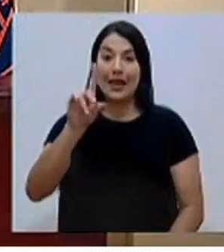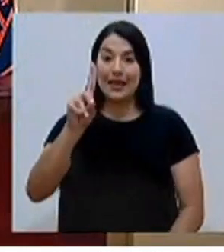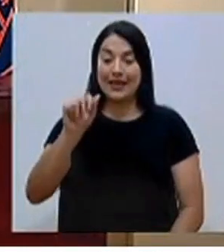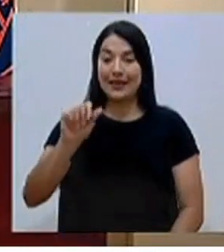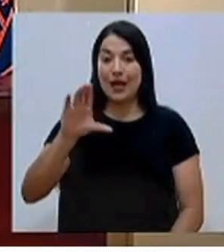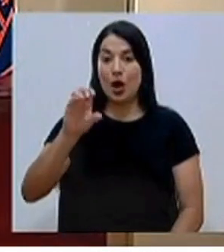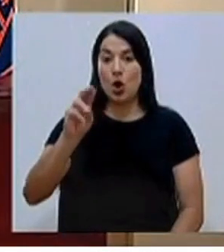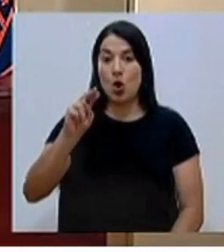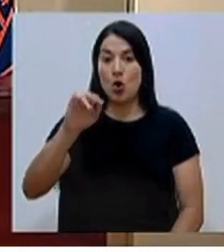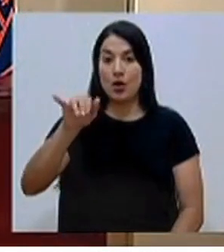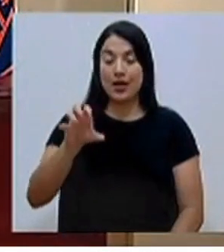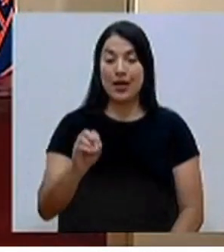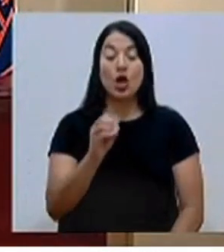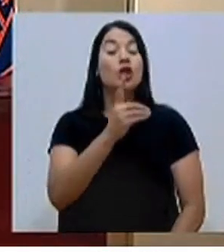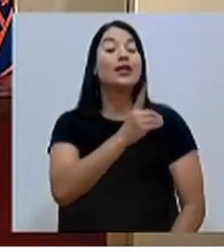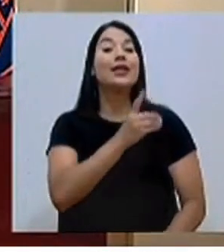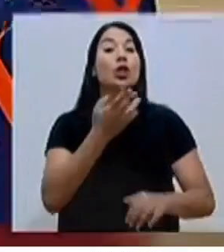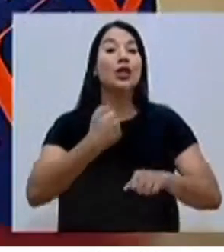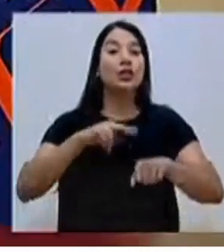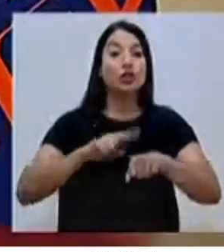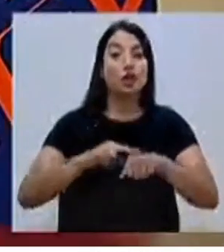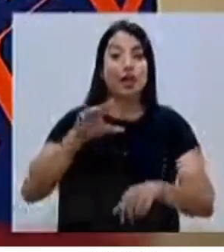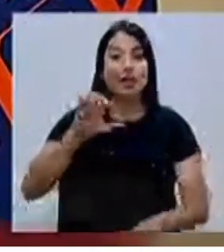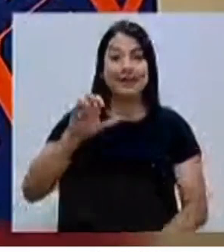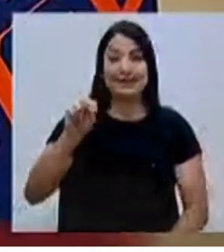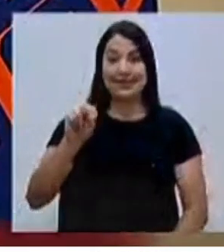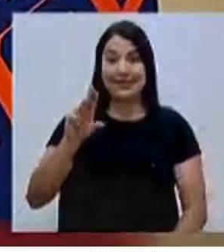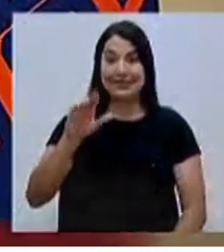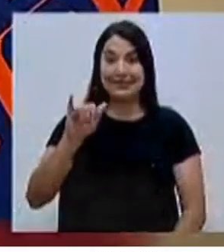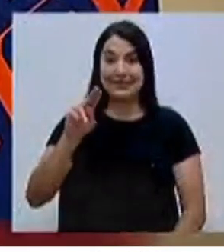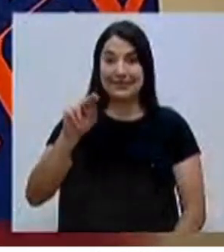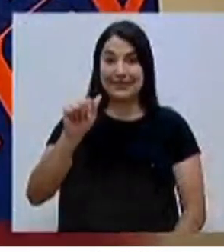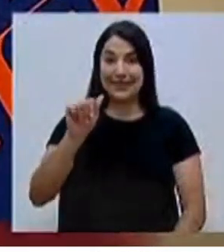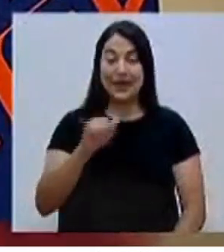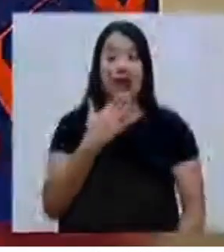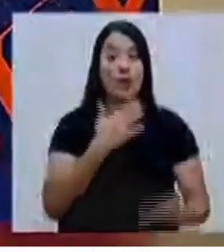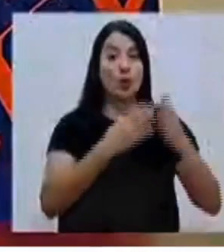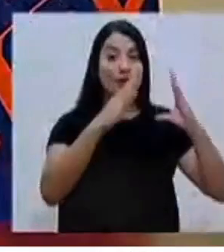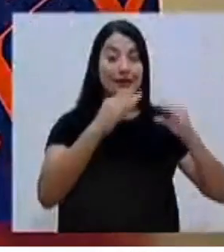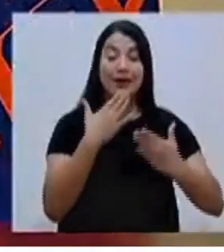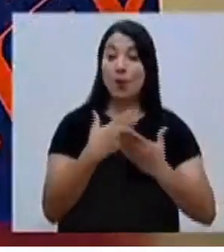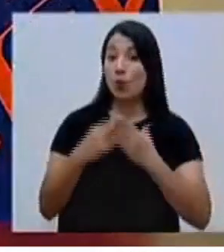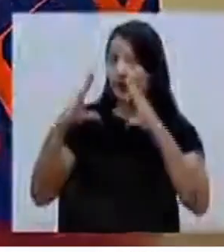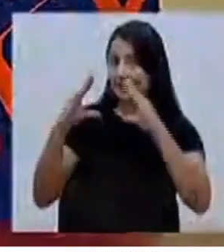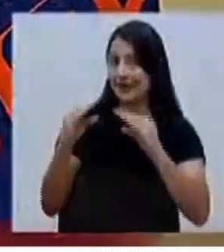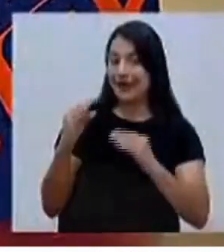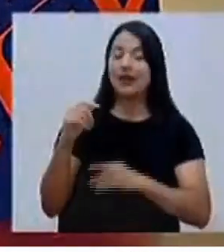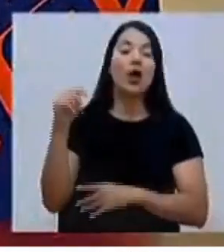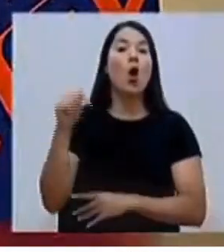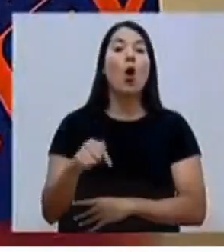de CENCINAI. Muy buenas tardes. Buenas tardes. Buenas